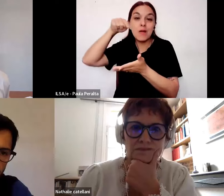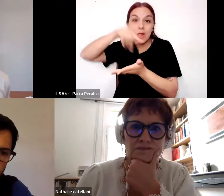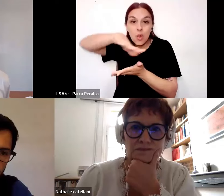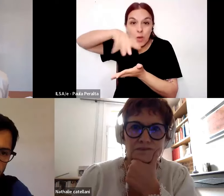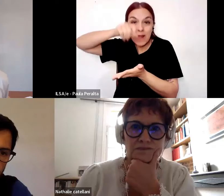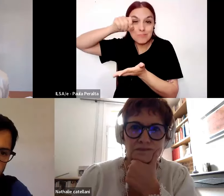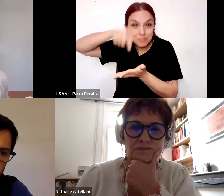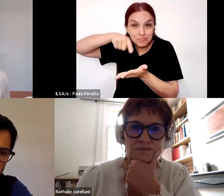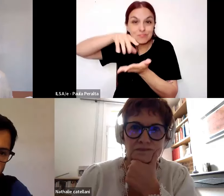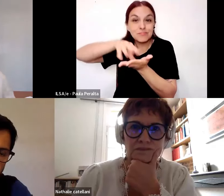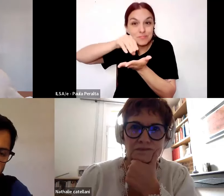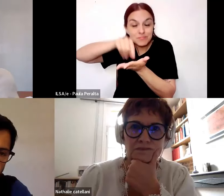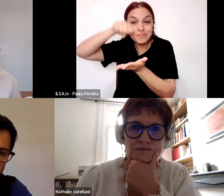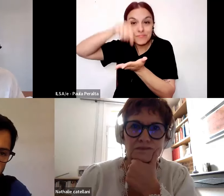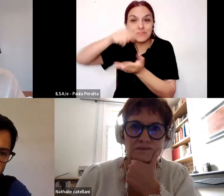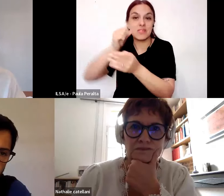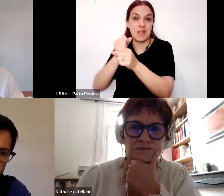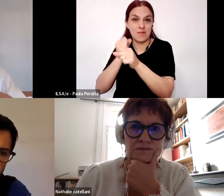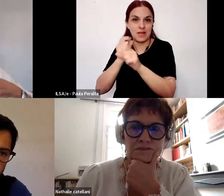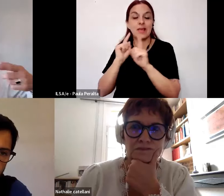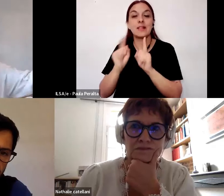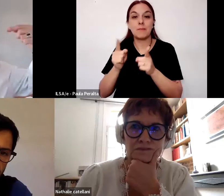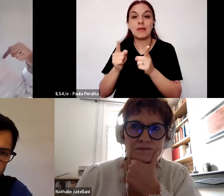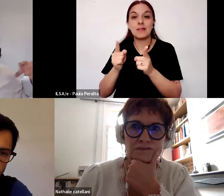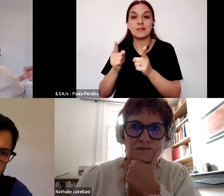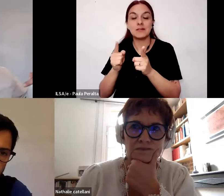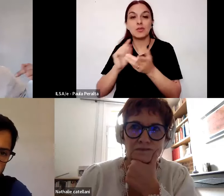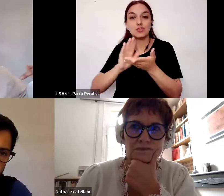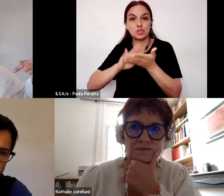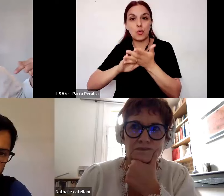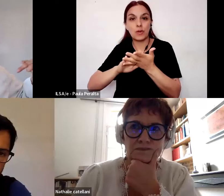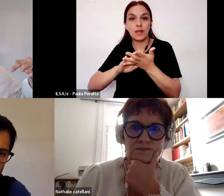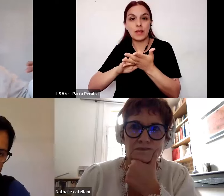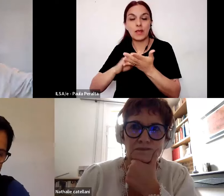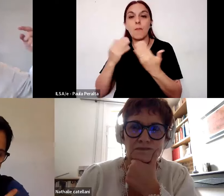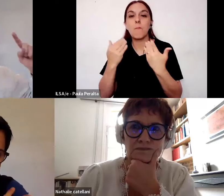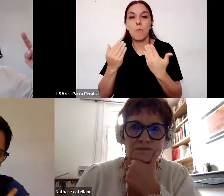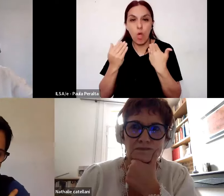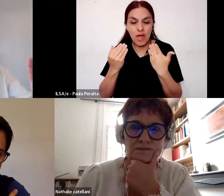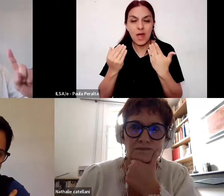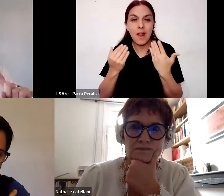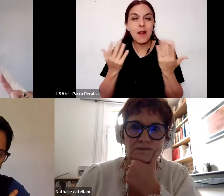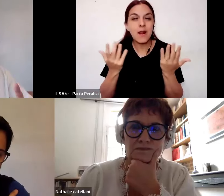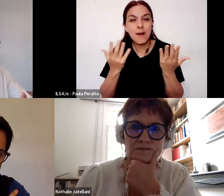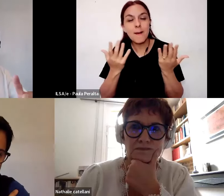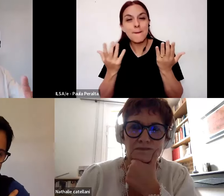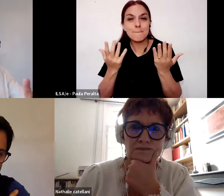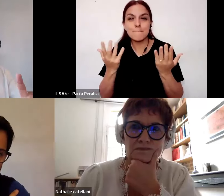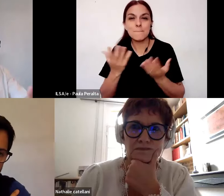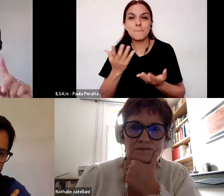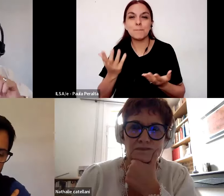y con la posibilidad de indagarlo es decir de establecer